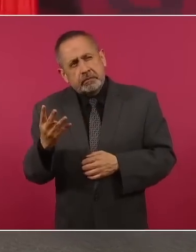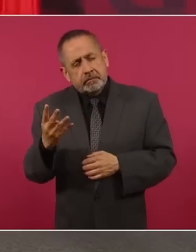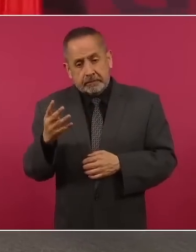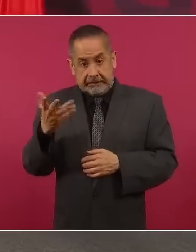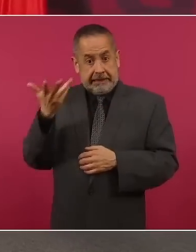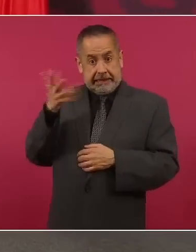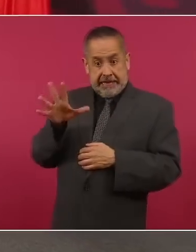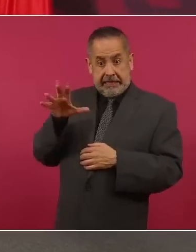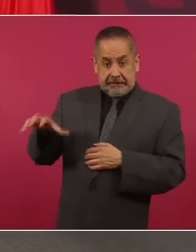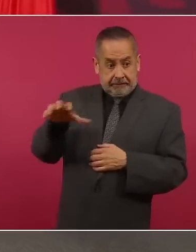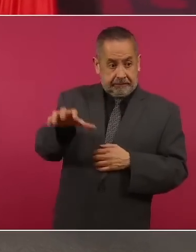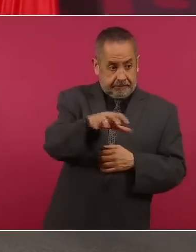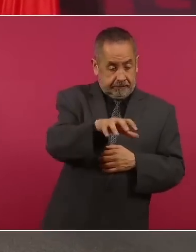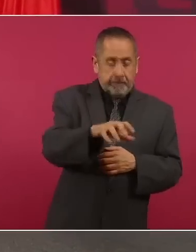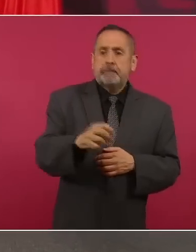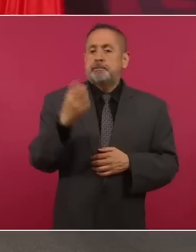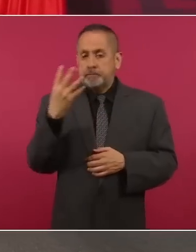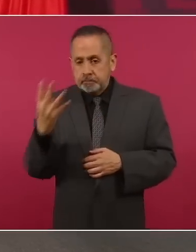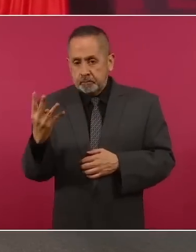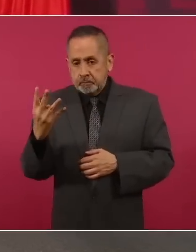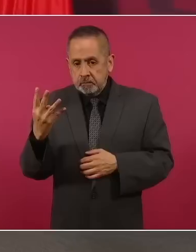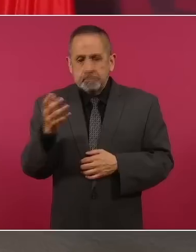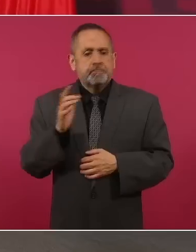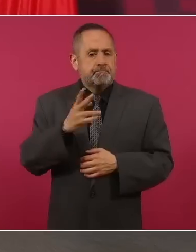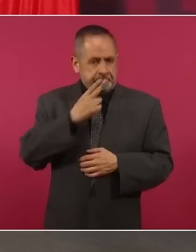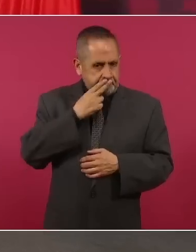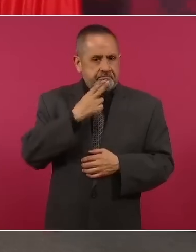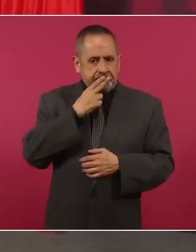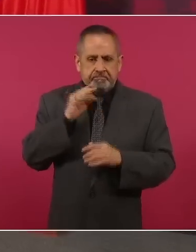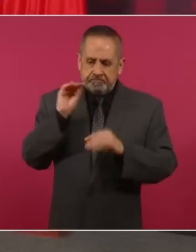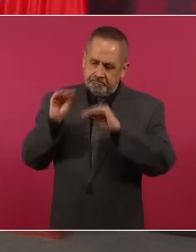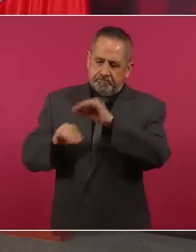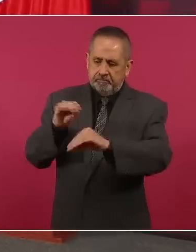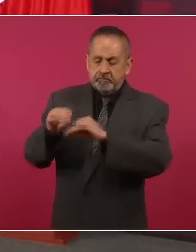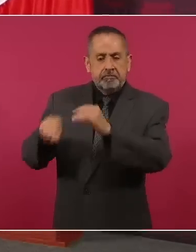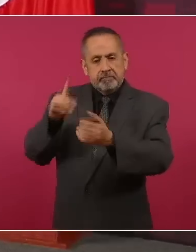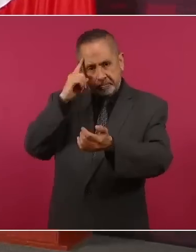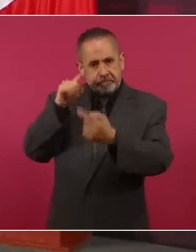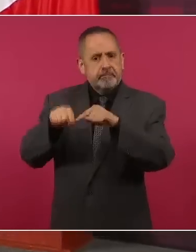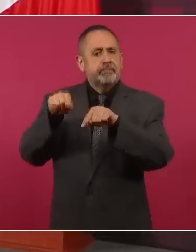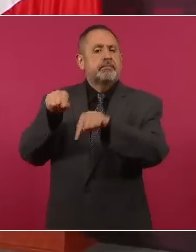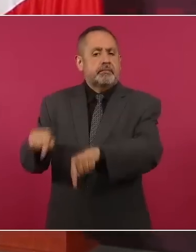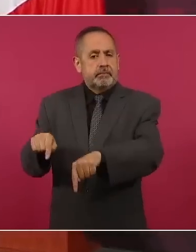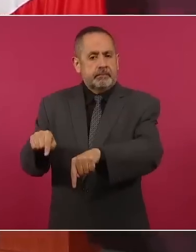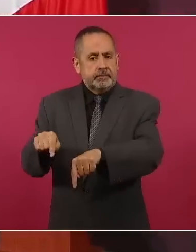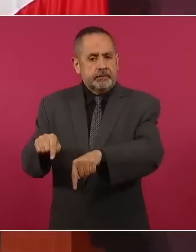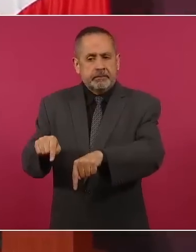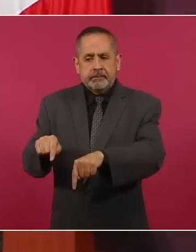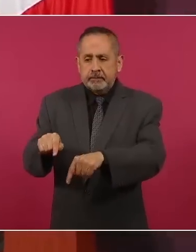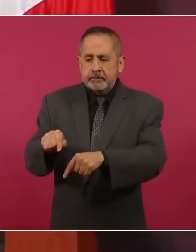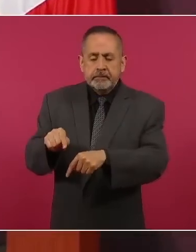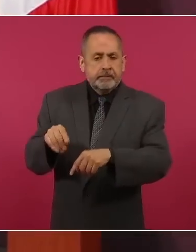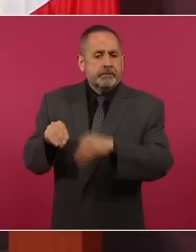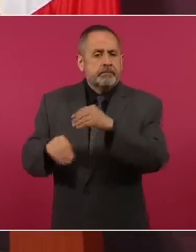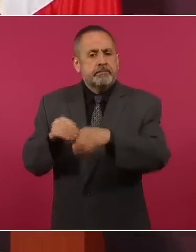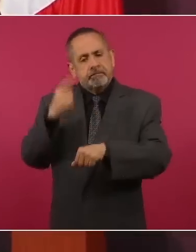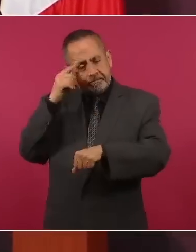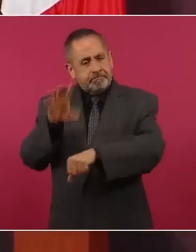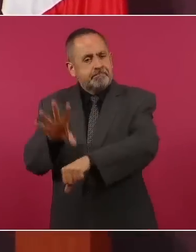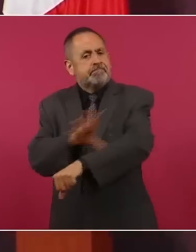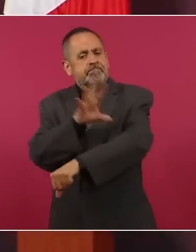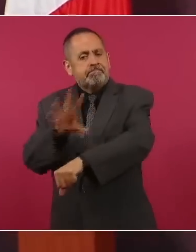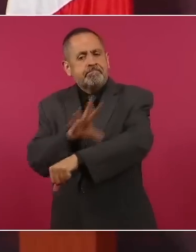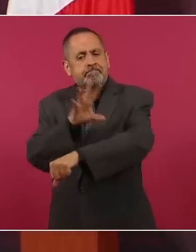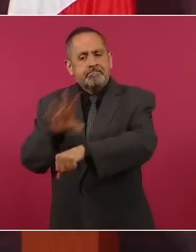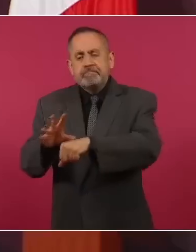de los 10 se utilicen para la generación de energía eléctrica,